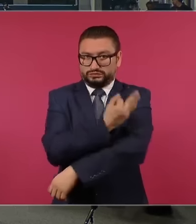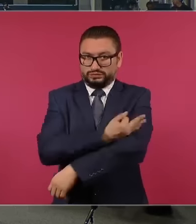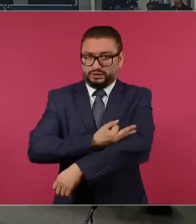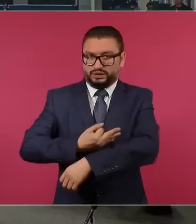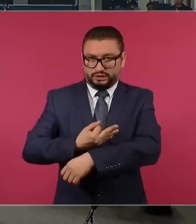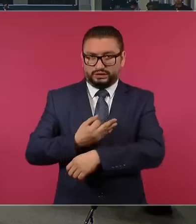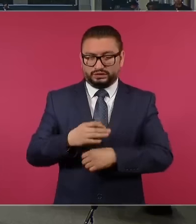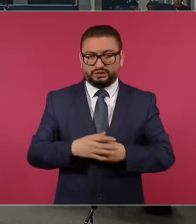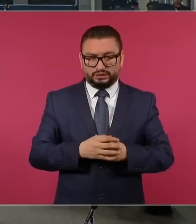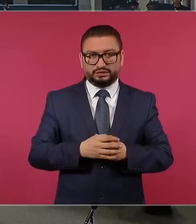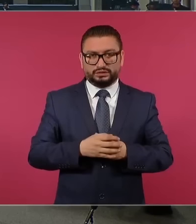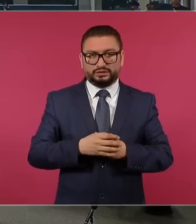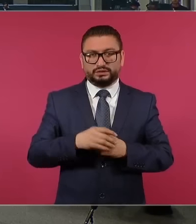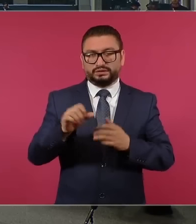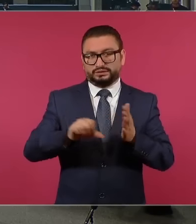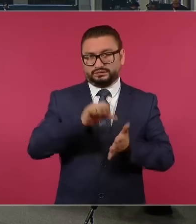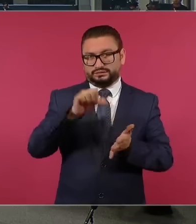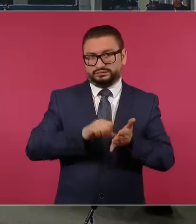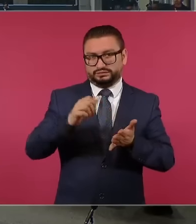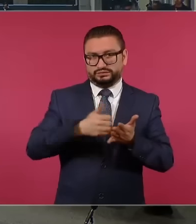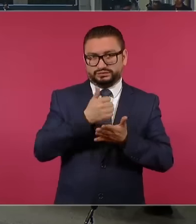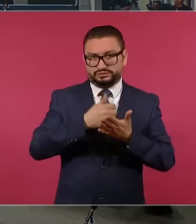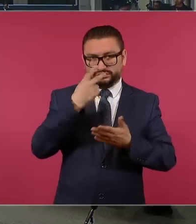de Tiempo del Centro,